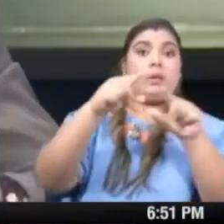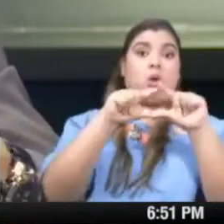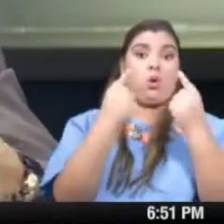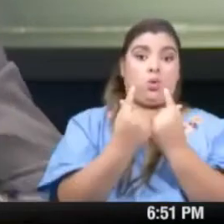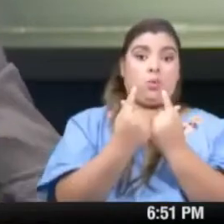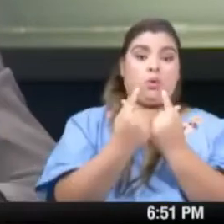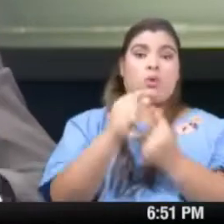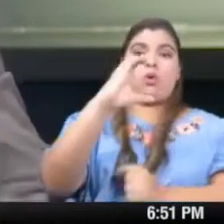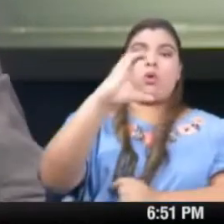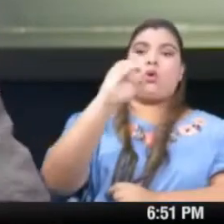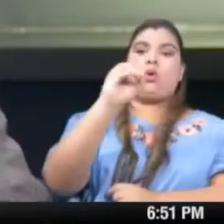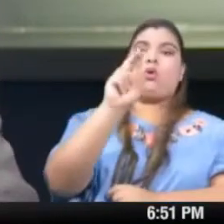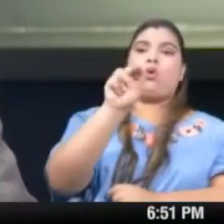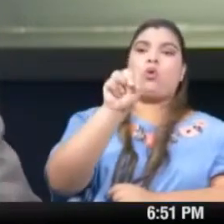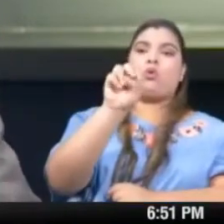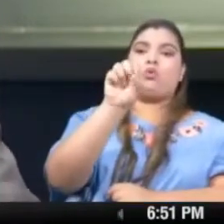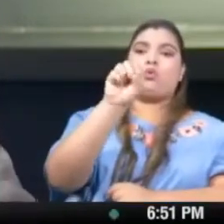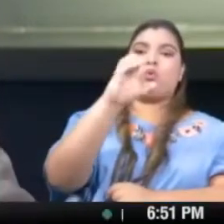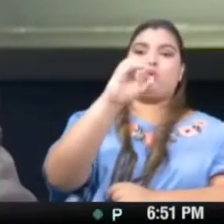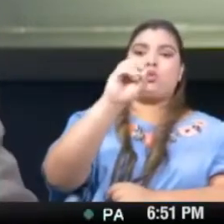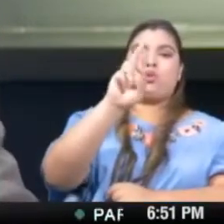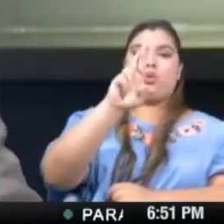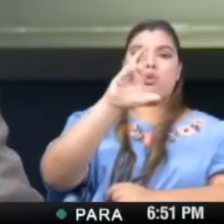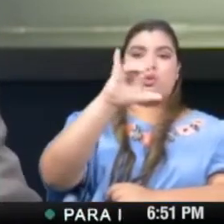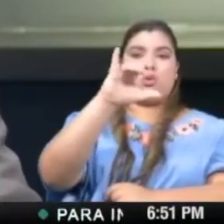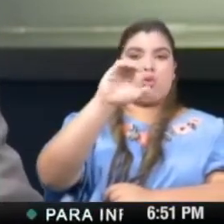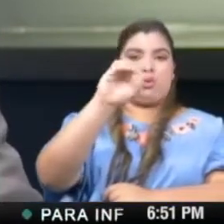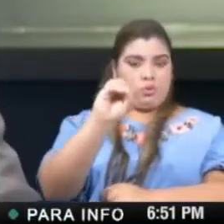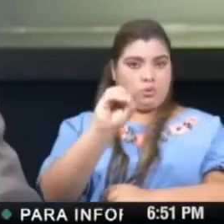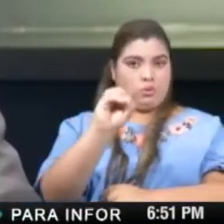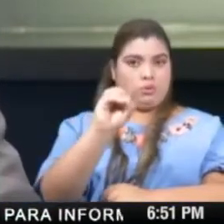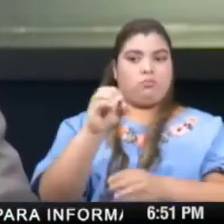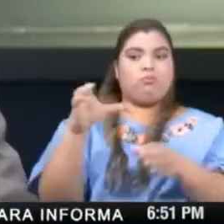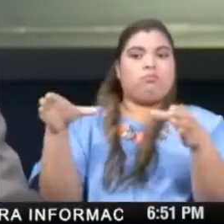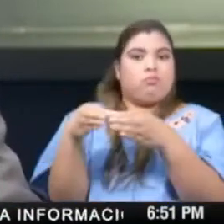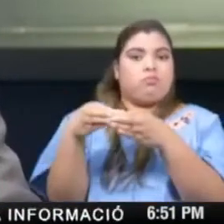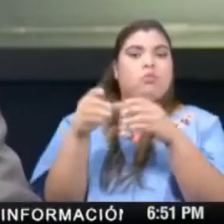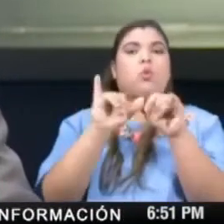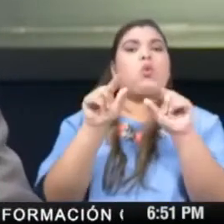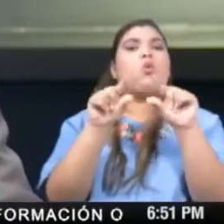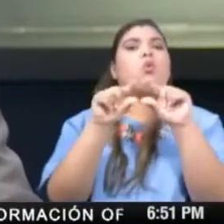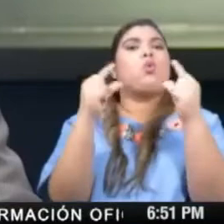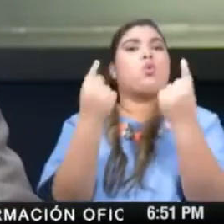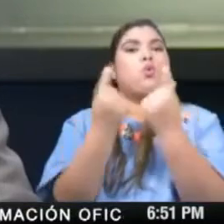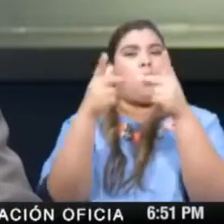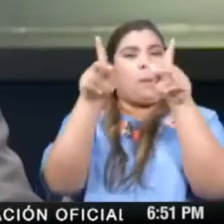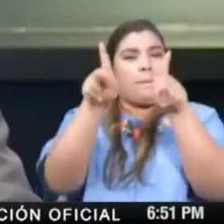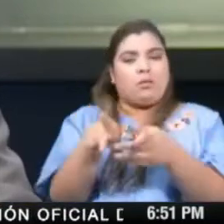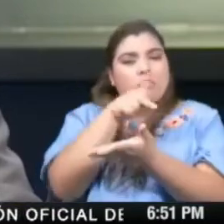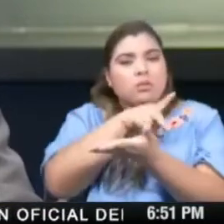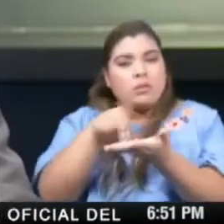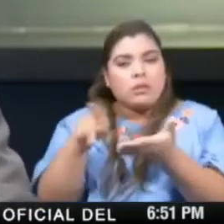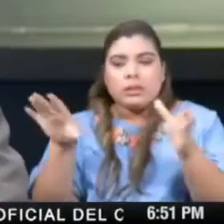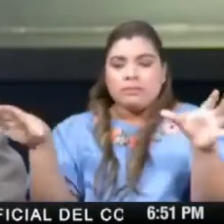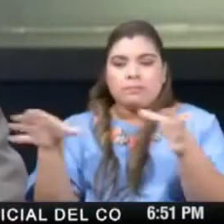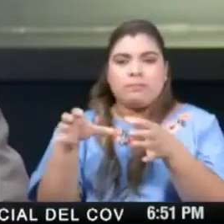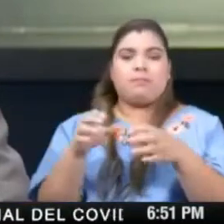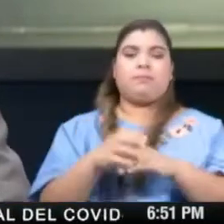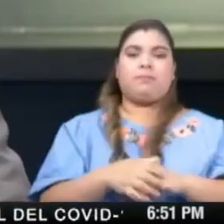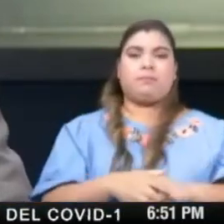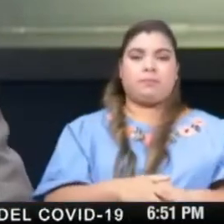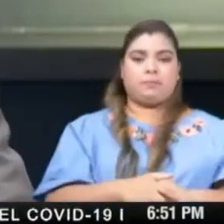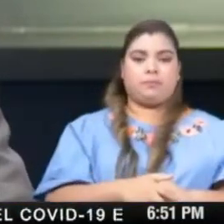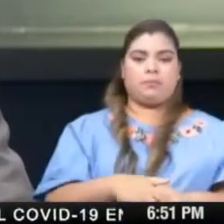Investigación de Vacunas. Y el nombre consorcio, quiero aclarar, no es porque se dediquen a negociar, no tienen